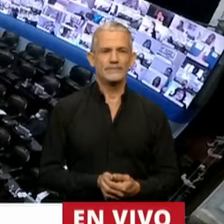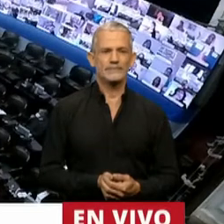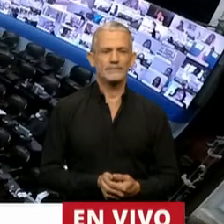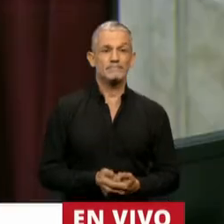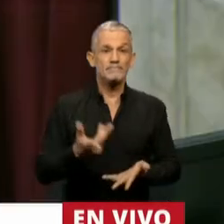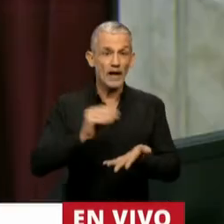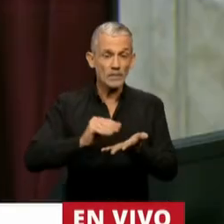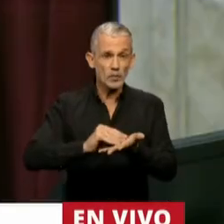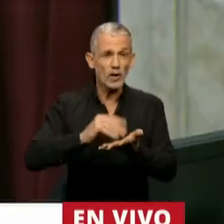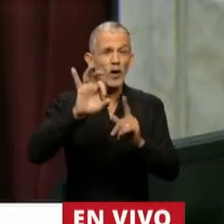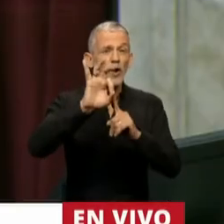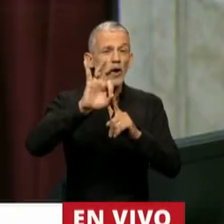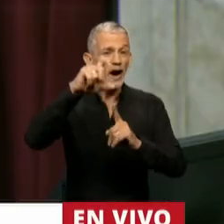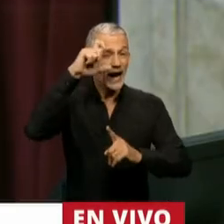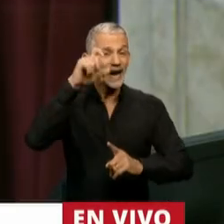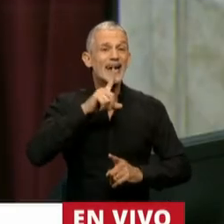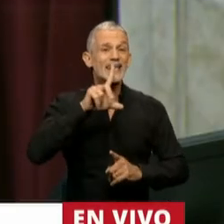Diputado Ketklas.